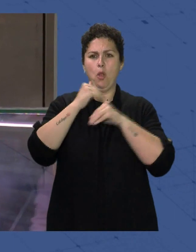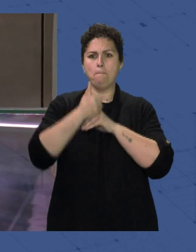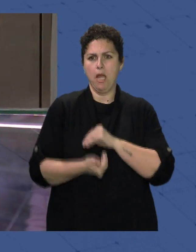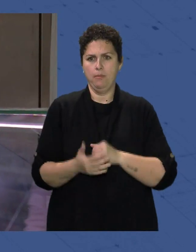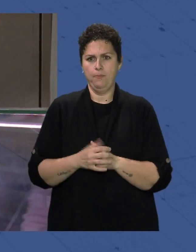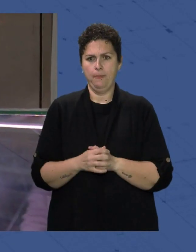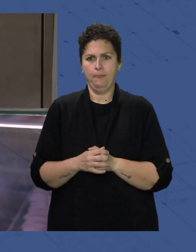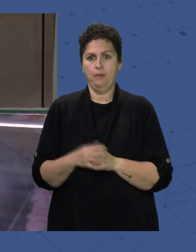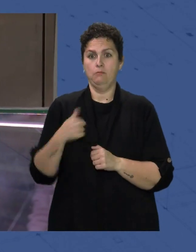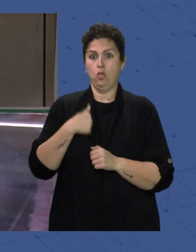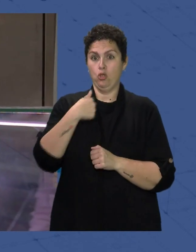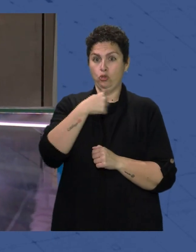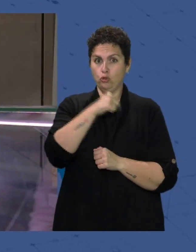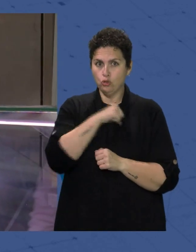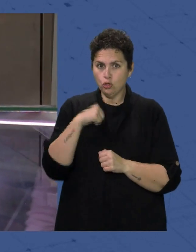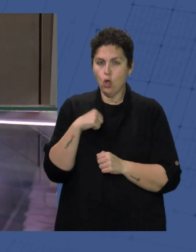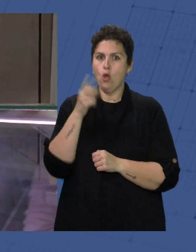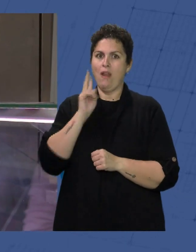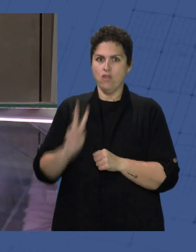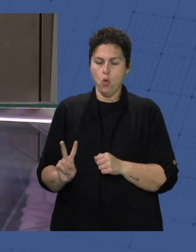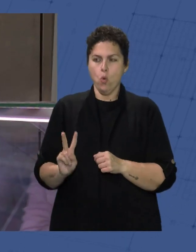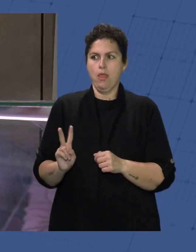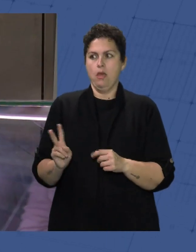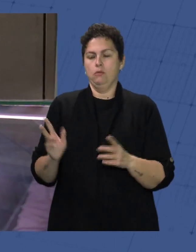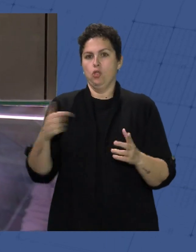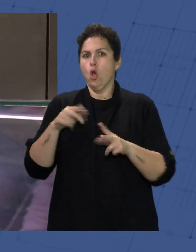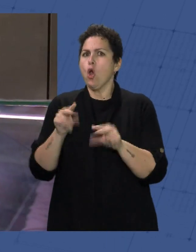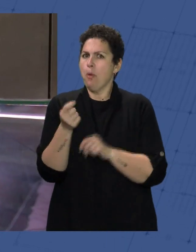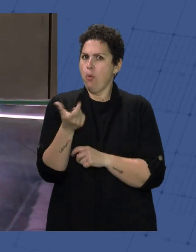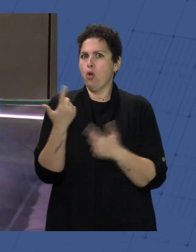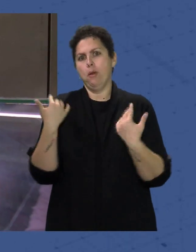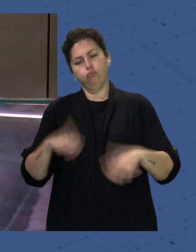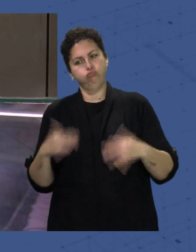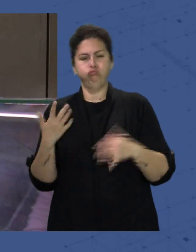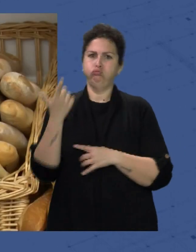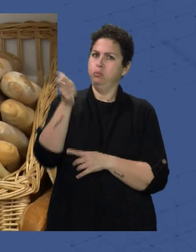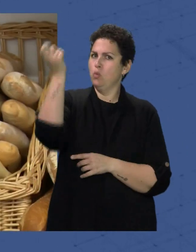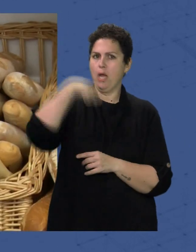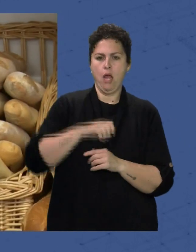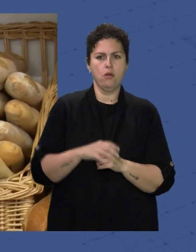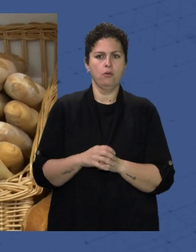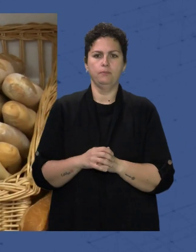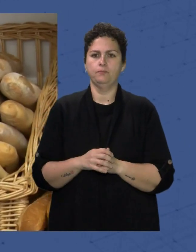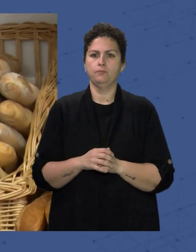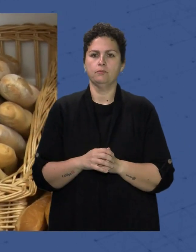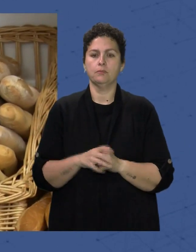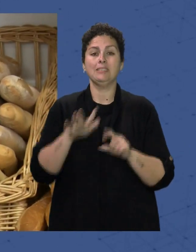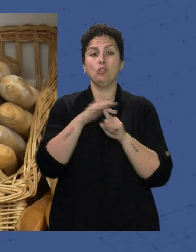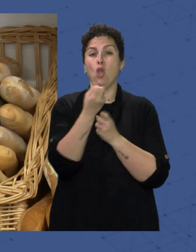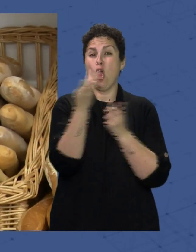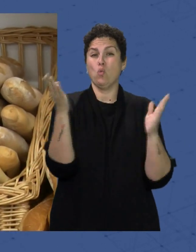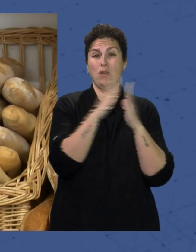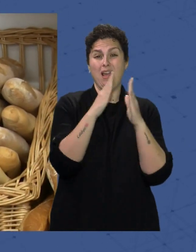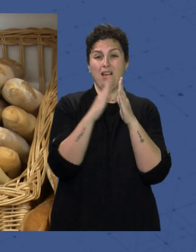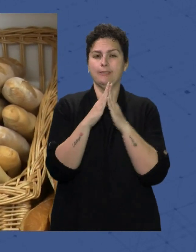Que estoy sola Viuda Pero los precios Compro poco Pero los precios Están carísimos Y la situación En algunas casas